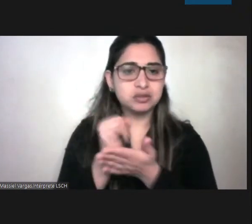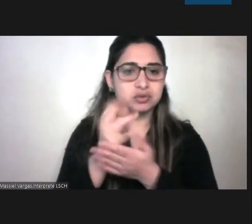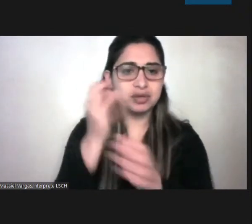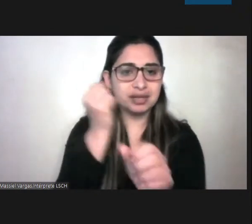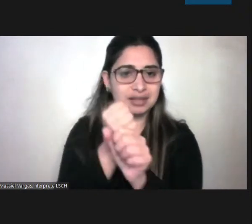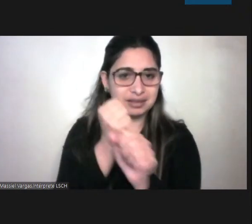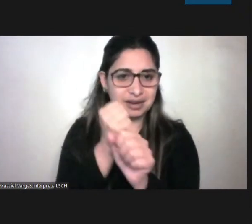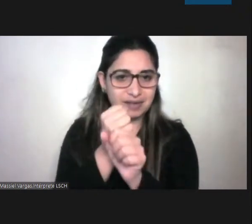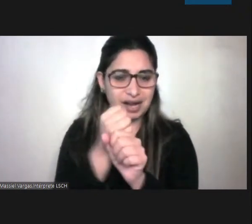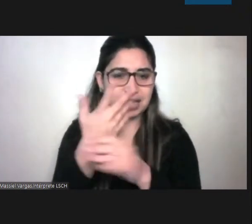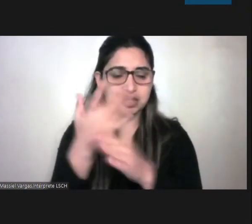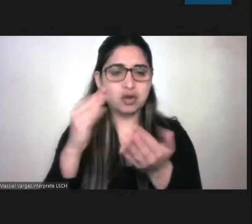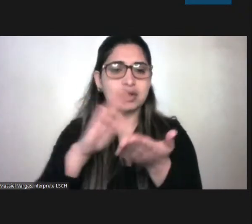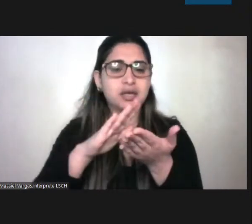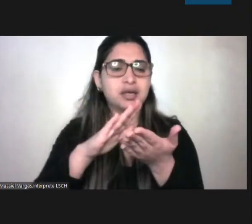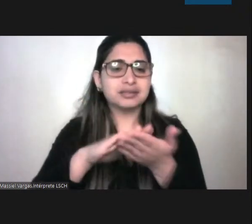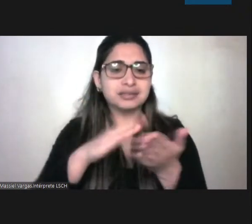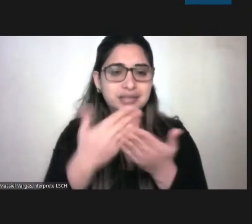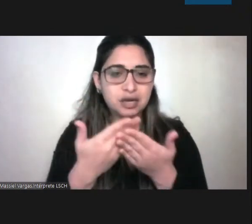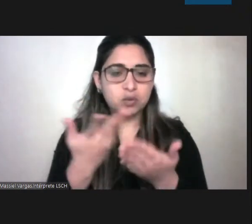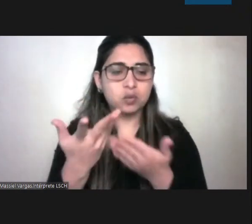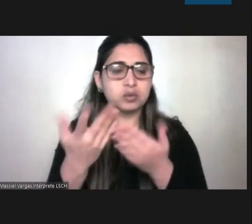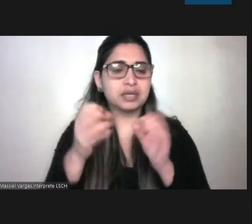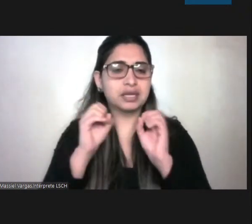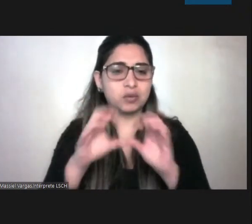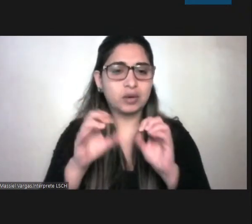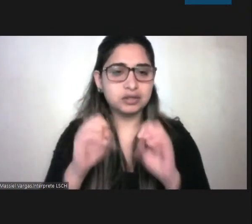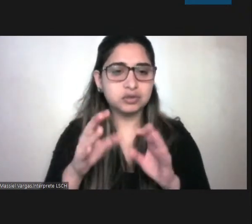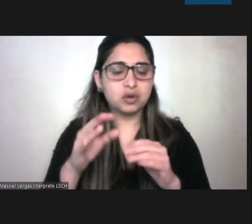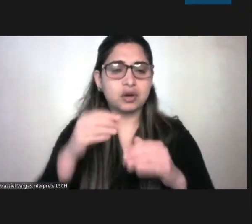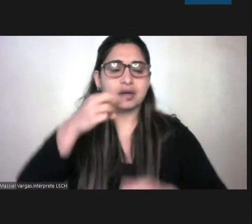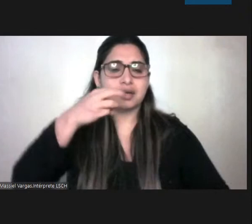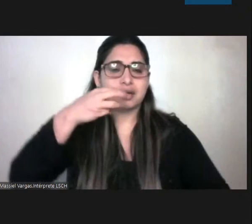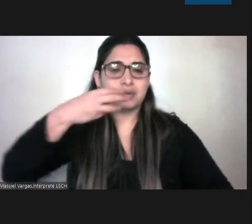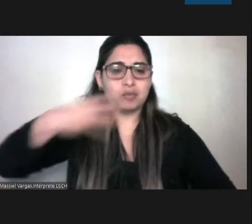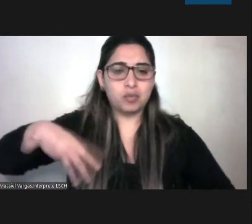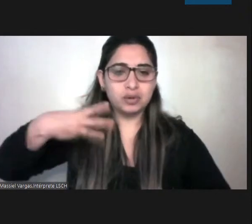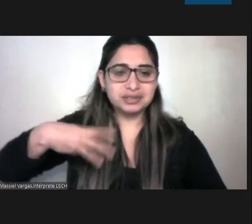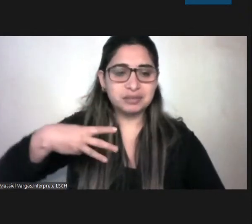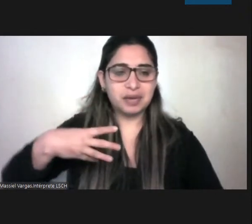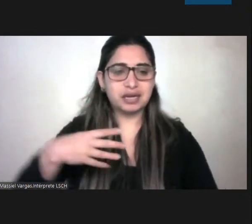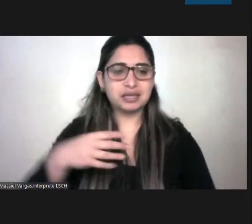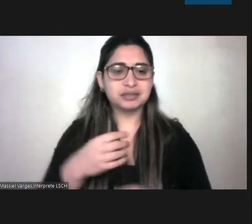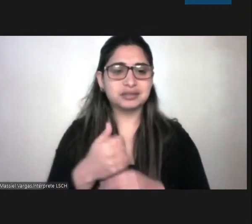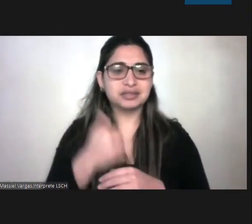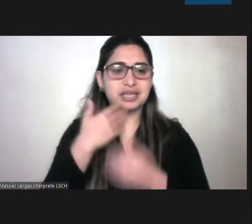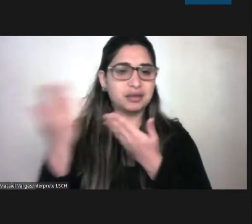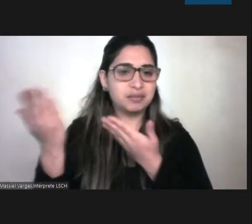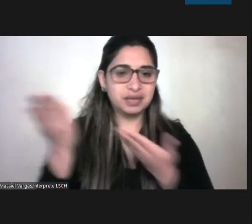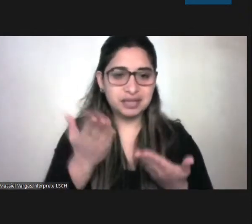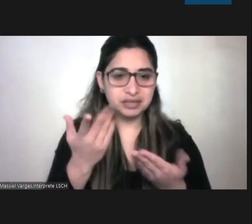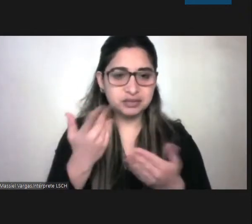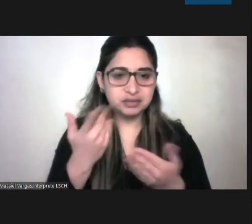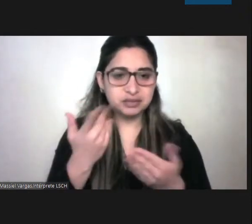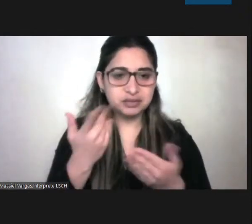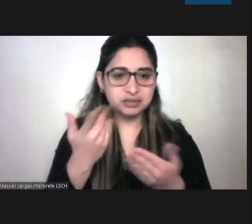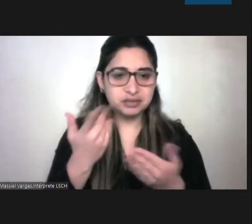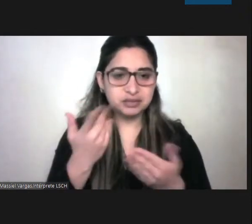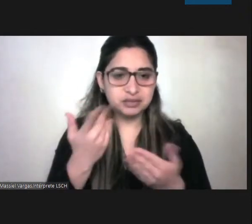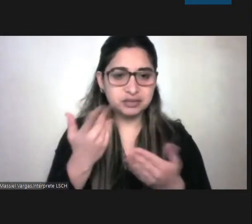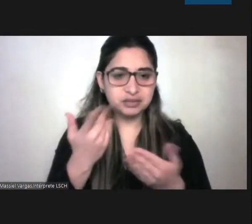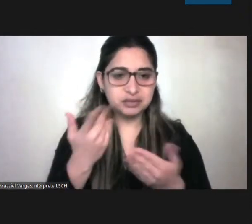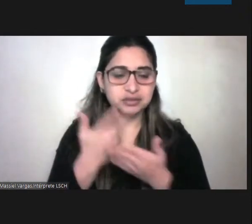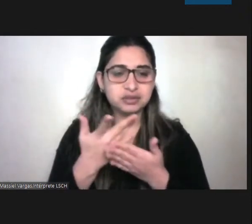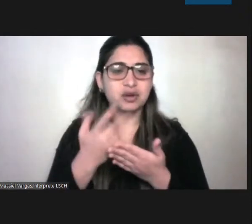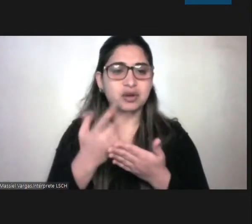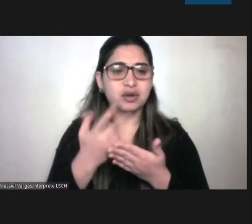local de salud de educación de municipales así que la invitación es acercarse y activar redes porque a